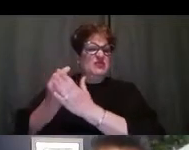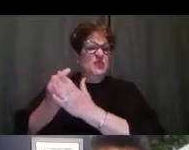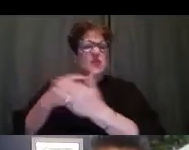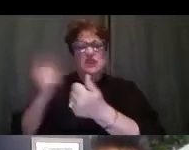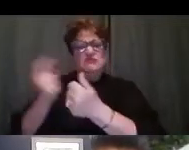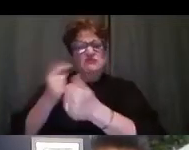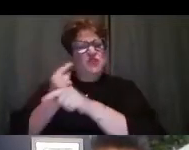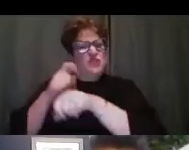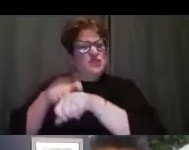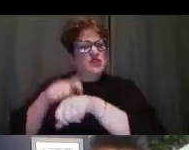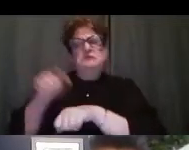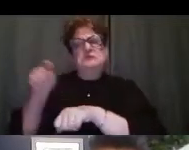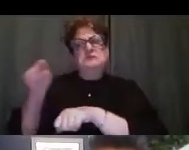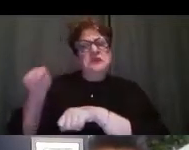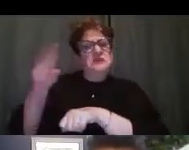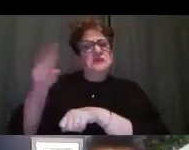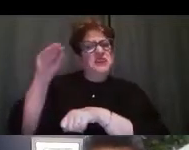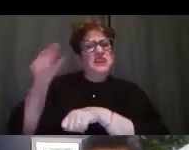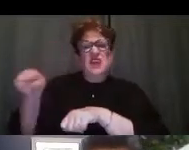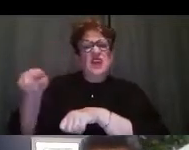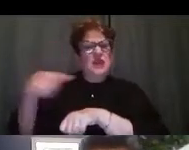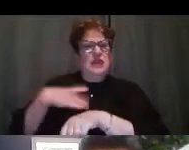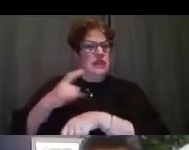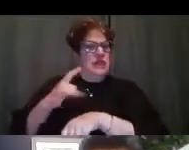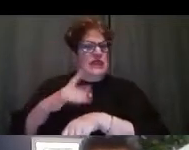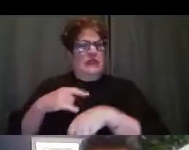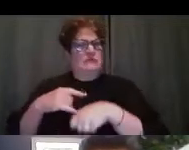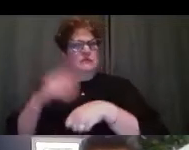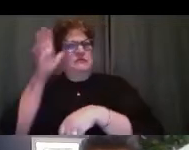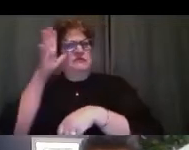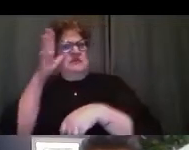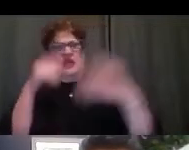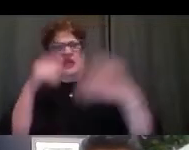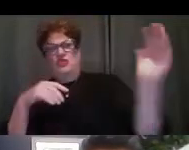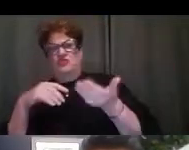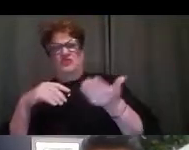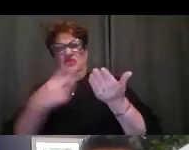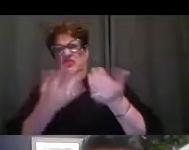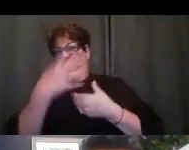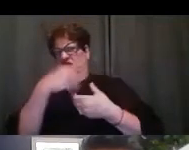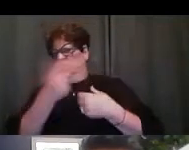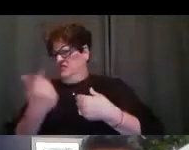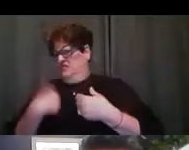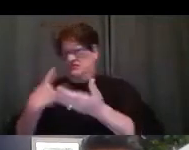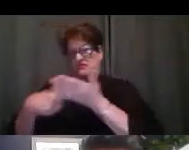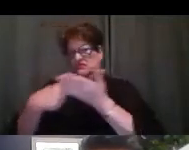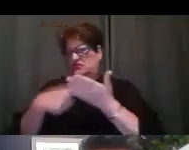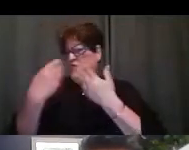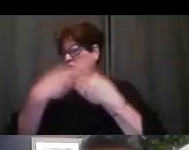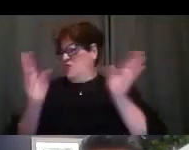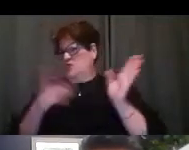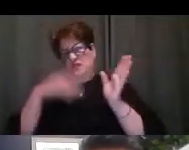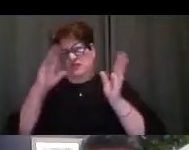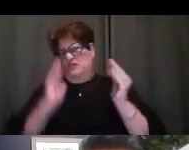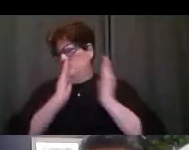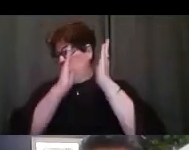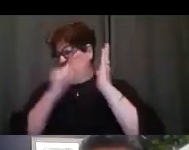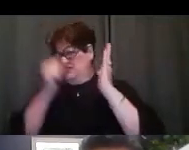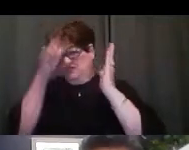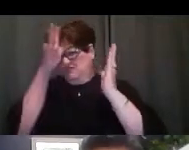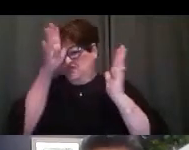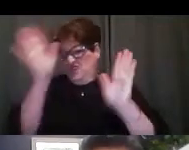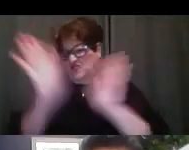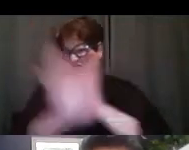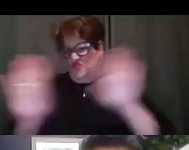Y me dijo esta persona que no le gustaba la idea de que es posible que invitar a la, a su